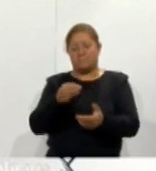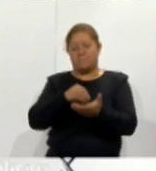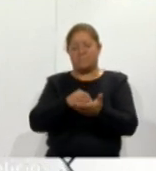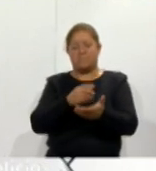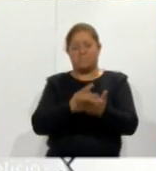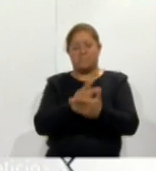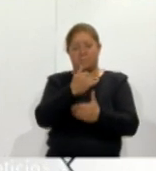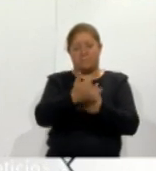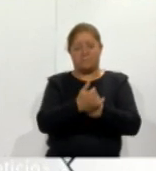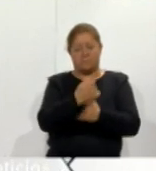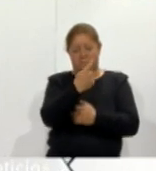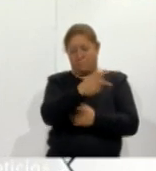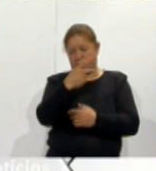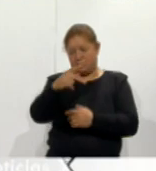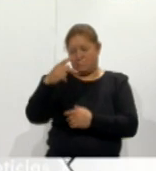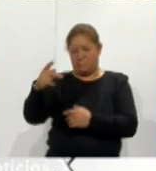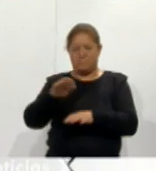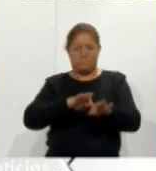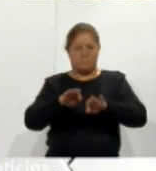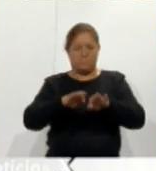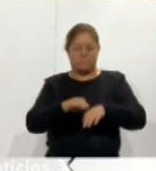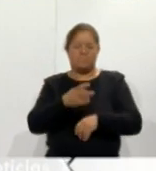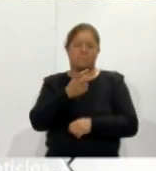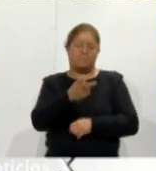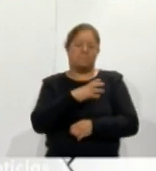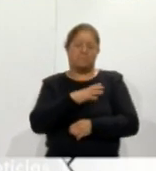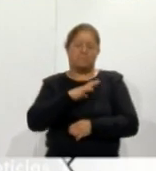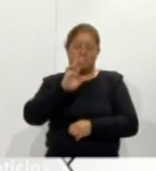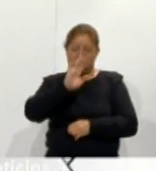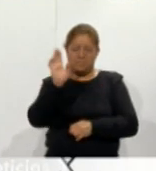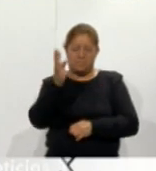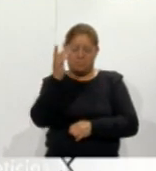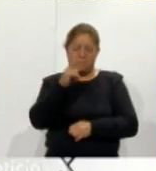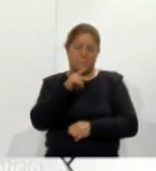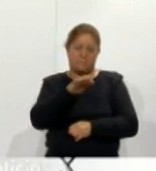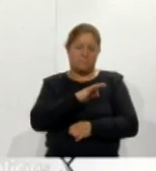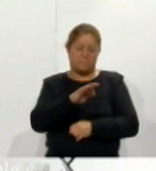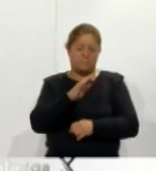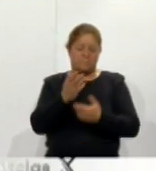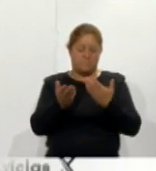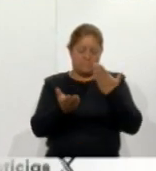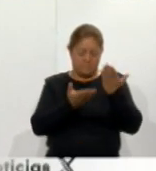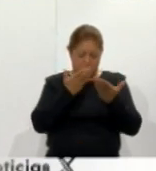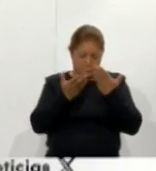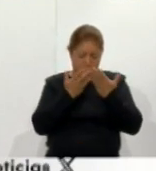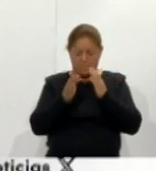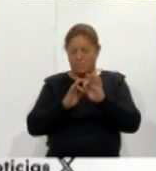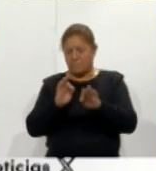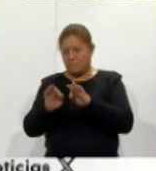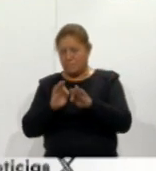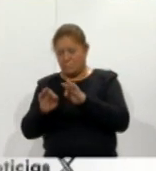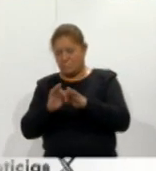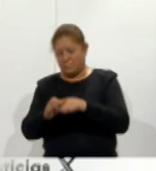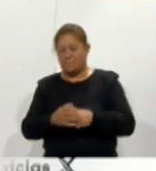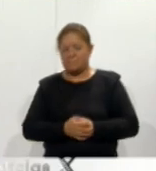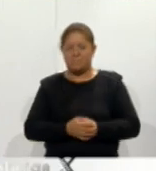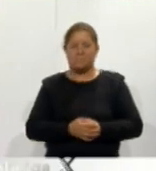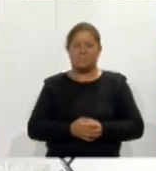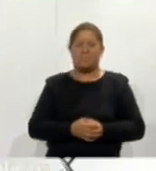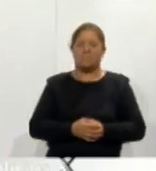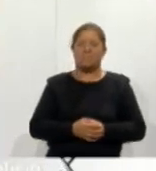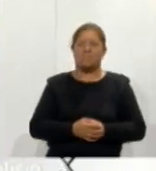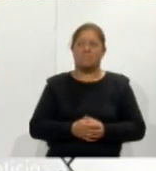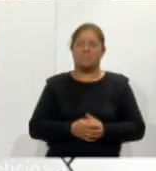trabajen porque es una maestría profesionalizante donde te permite trabajar y seguir especializándote en tu área de